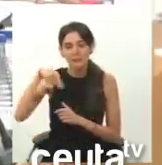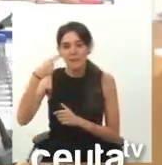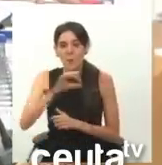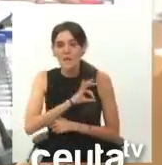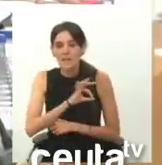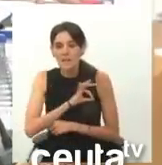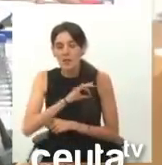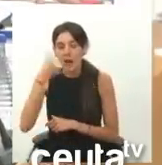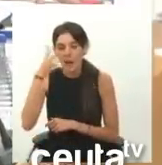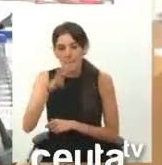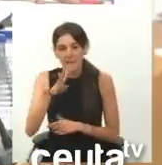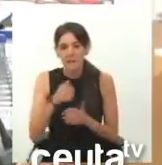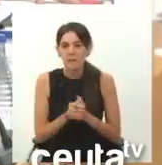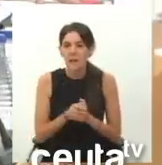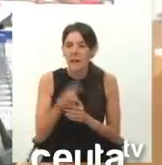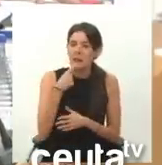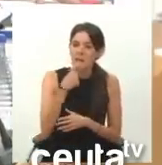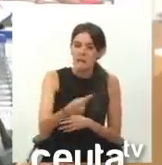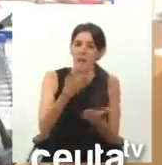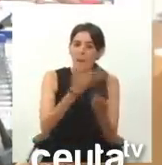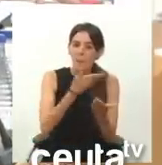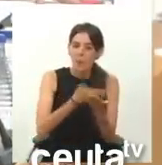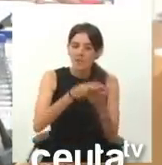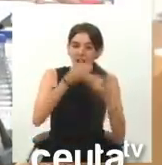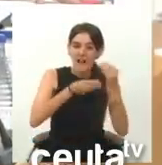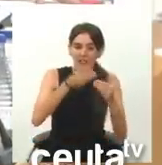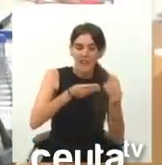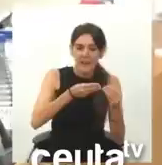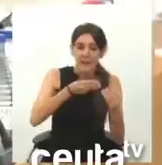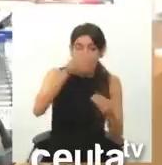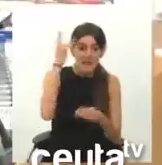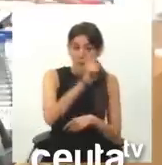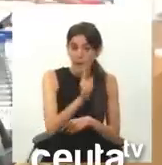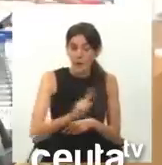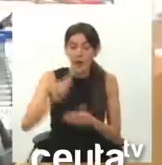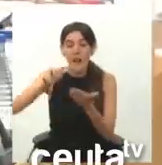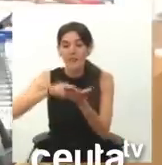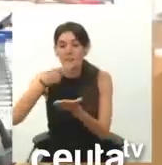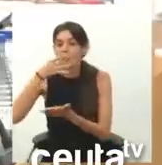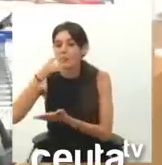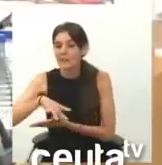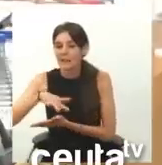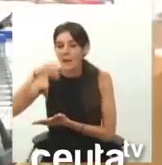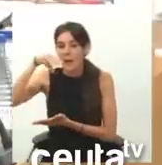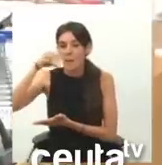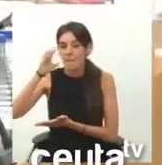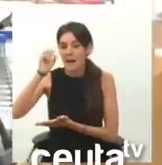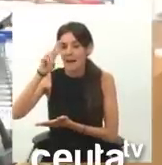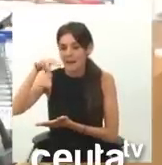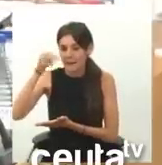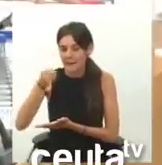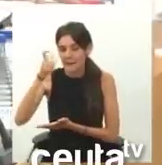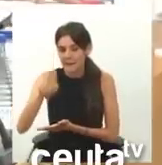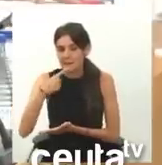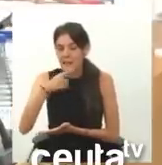Amed, dice usted que esta propuesta no la ha hecho Teresa López, que la ha firmado Macarena Lona, señora Amed.